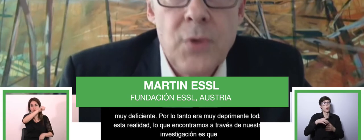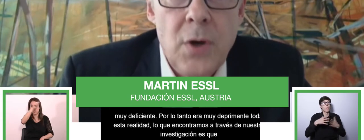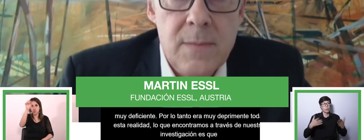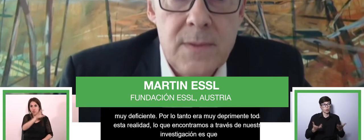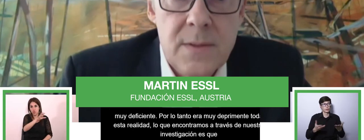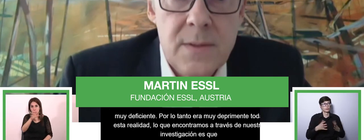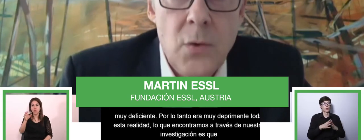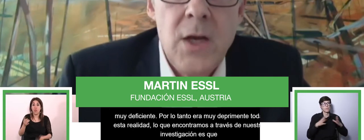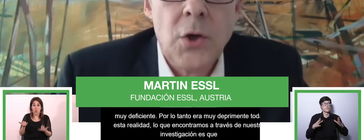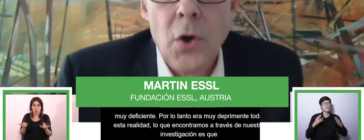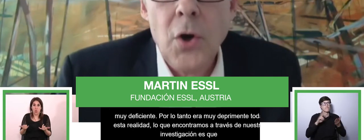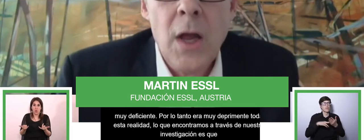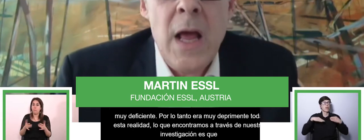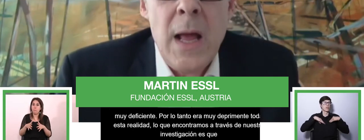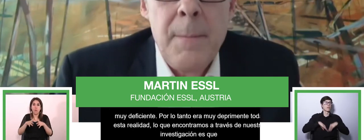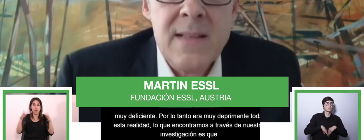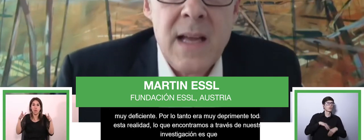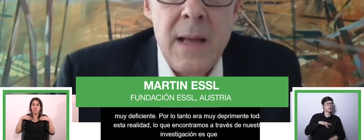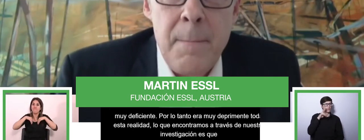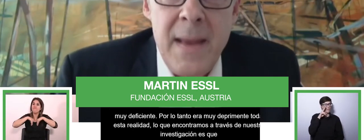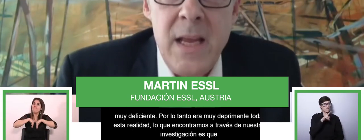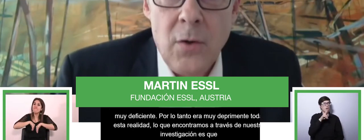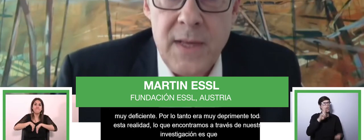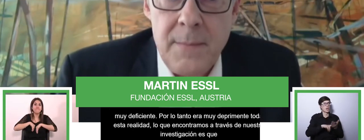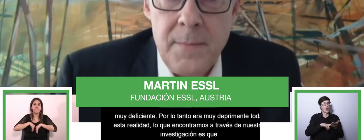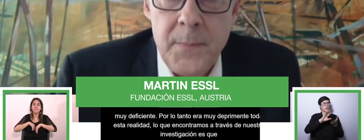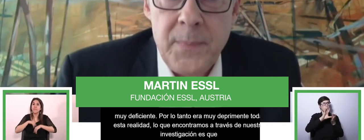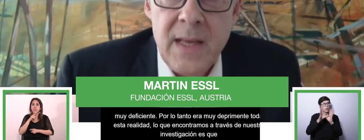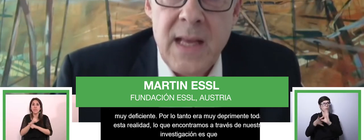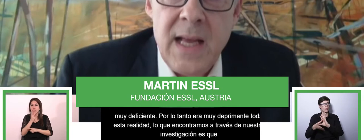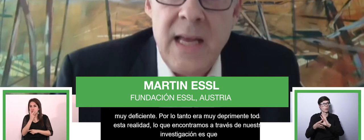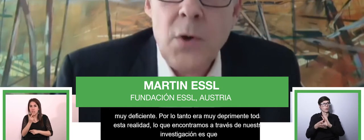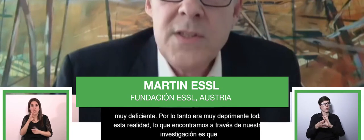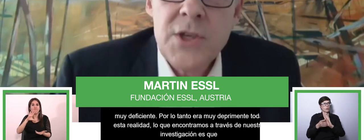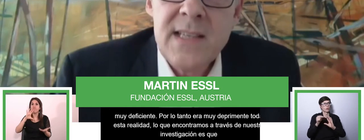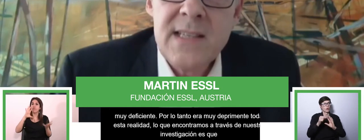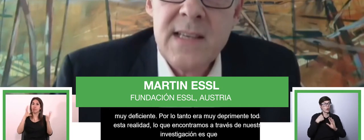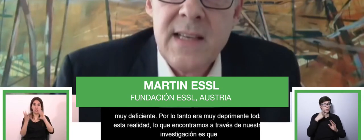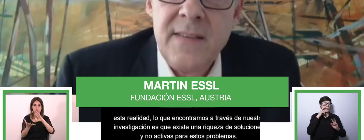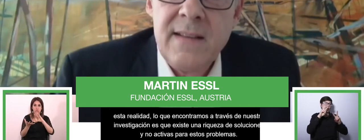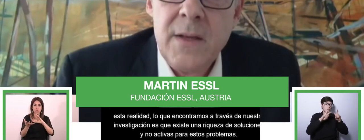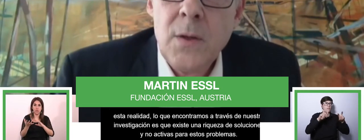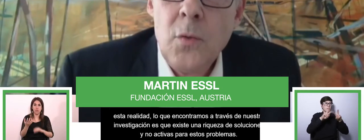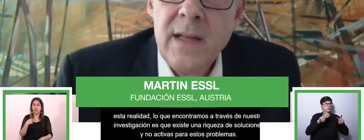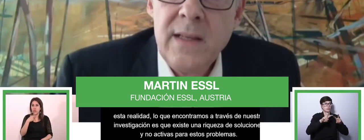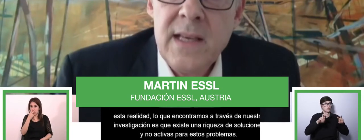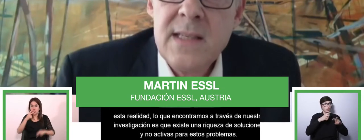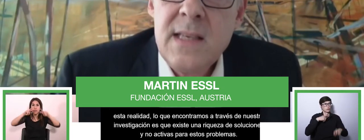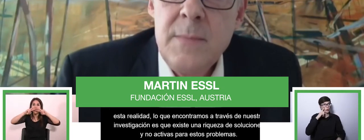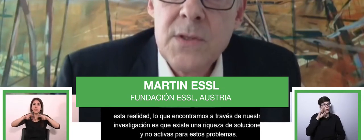innovativas a estos problemas. Muchos de ellos ya estaban por ahí.